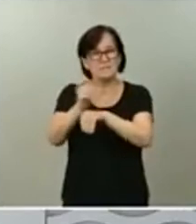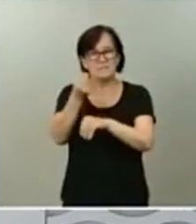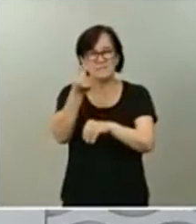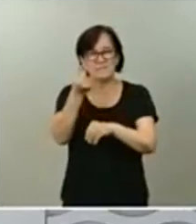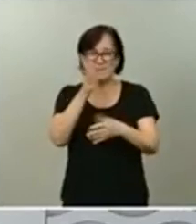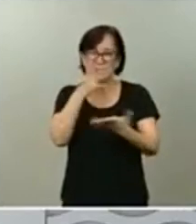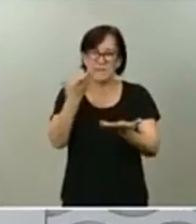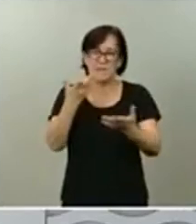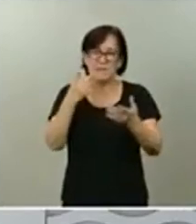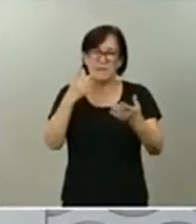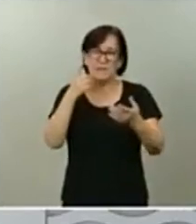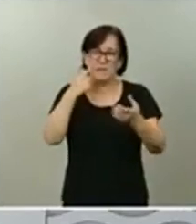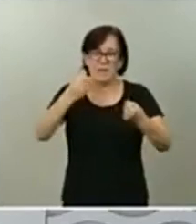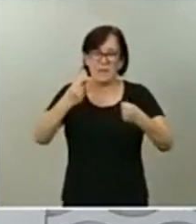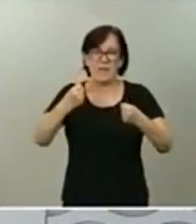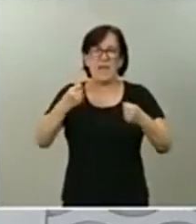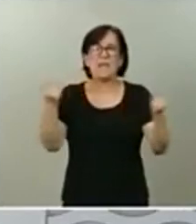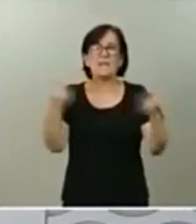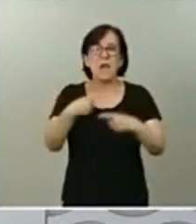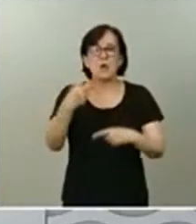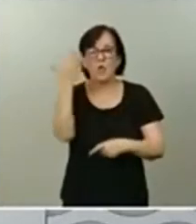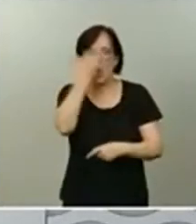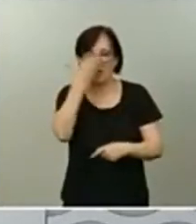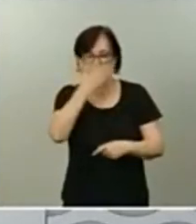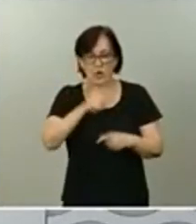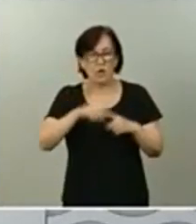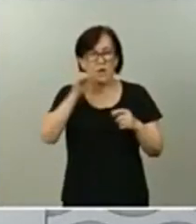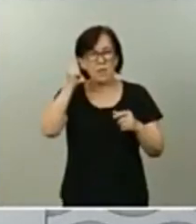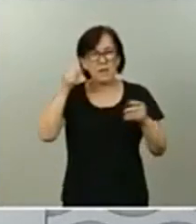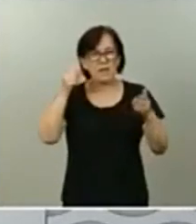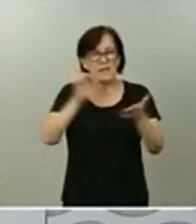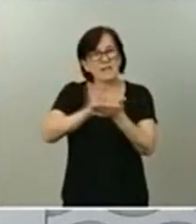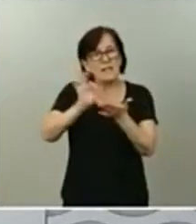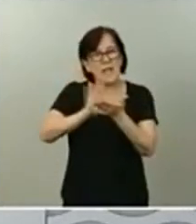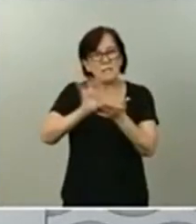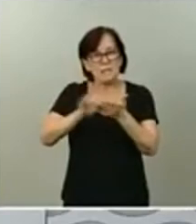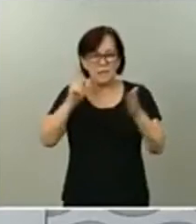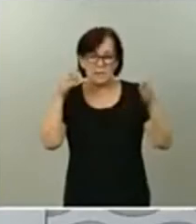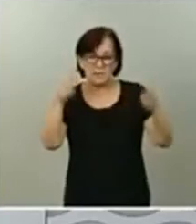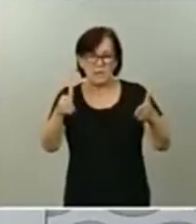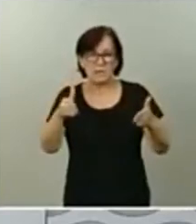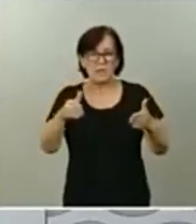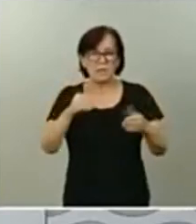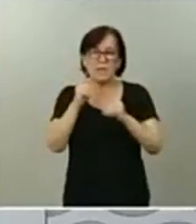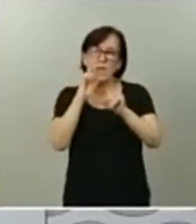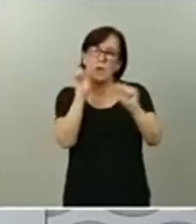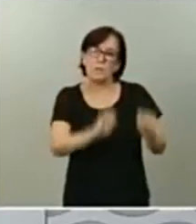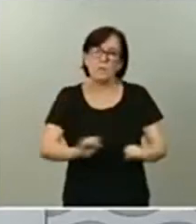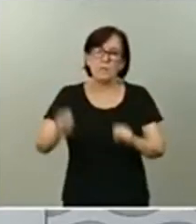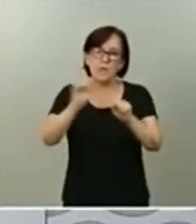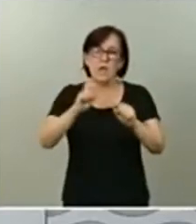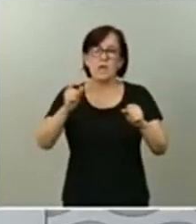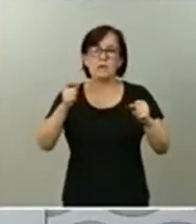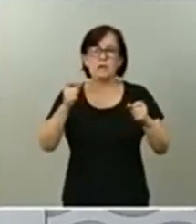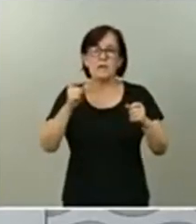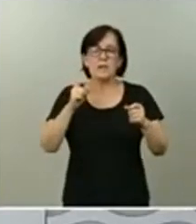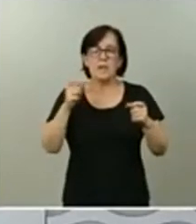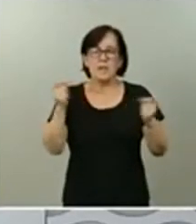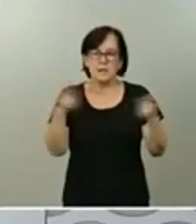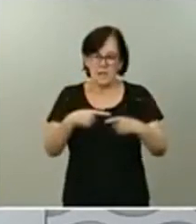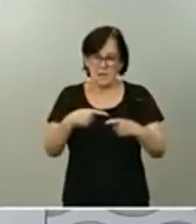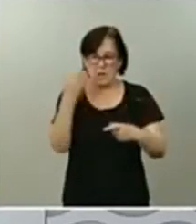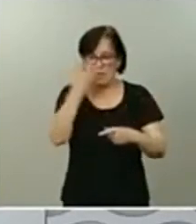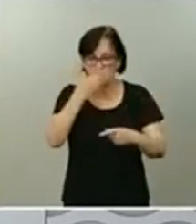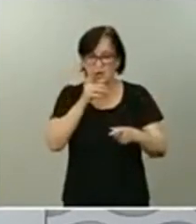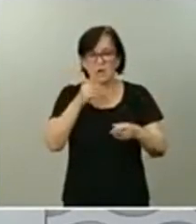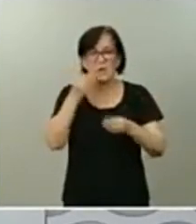escolar, específicamente los servicios que corresponden a la acción protectora del seguro escolar, referida a prestaciones